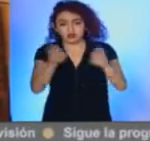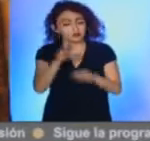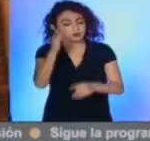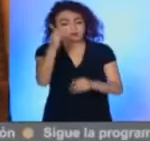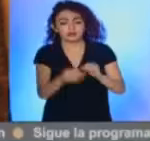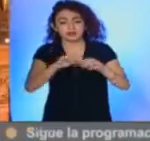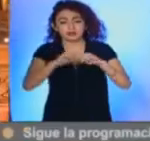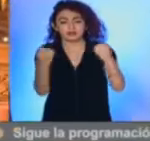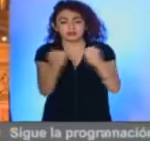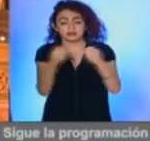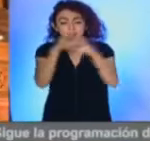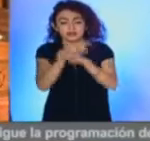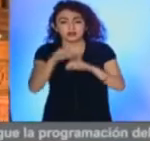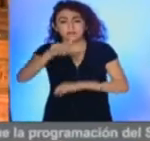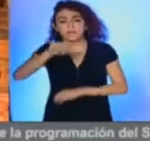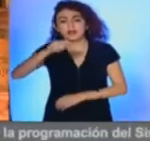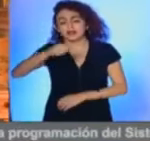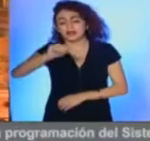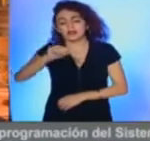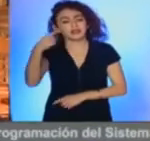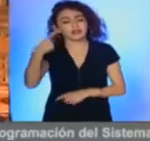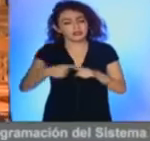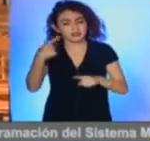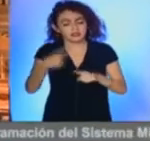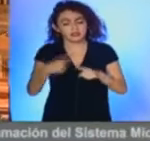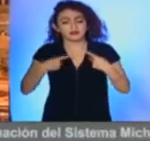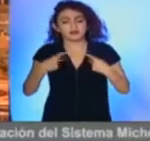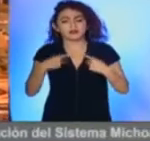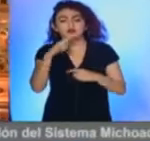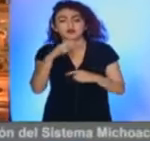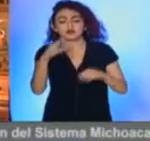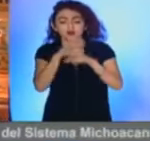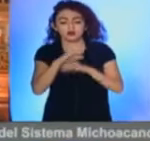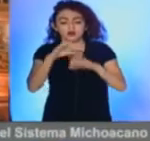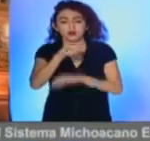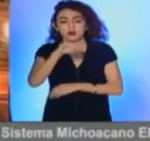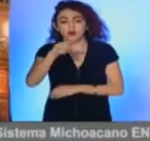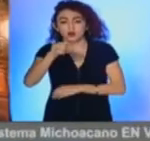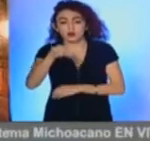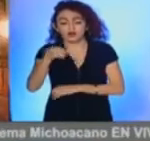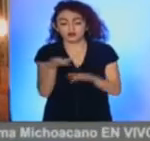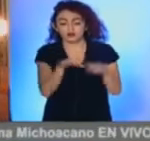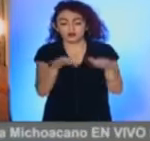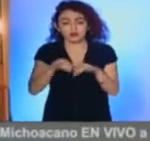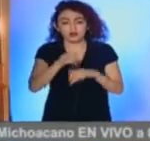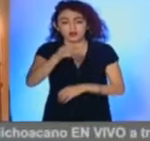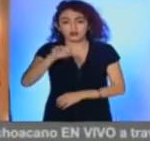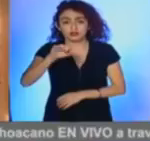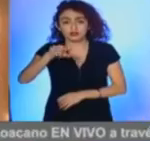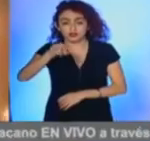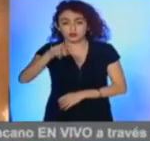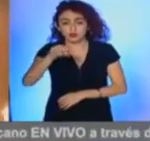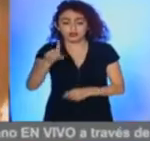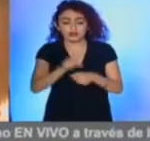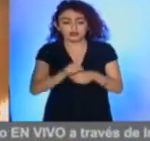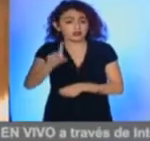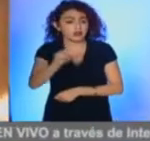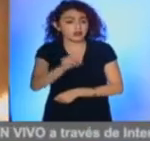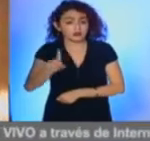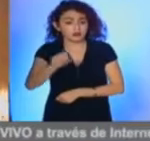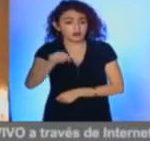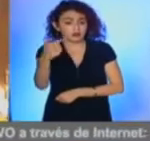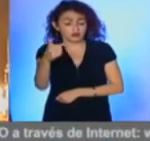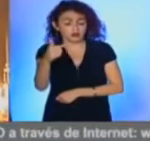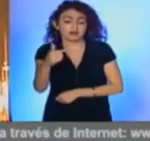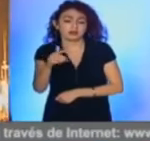en la Sala de Conciertos Vega Núñez, a cargo del tenor Juan del Bosco y el pianista José Juárez, el domingo 12 a